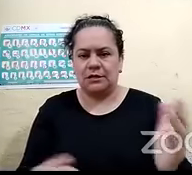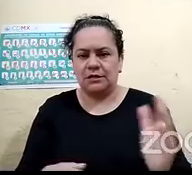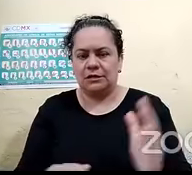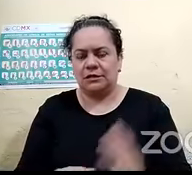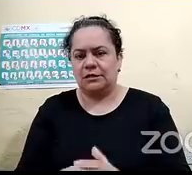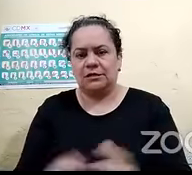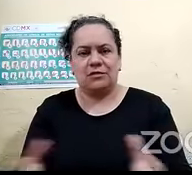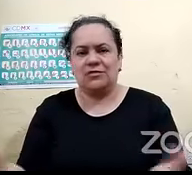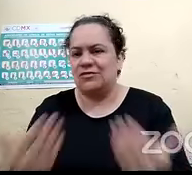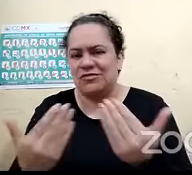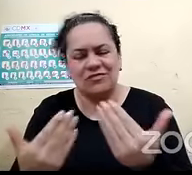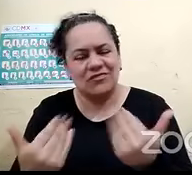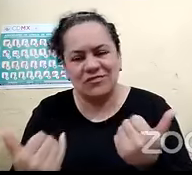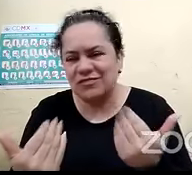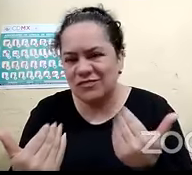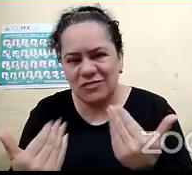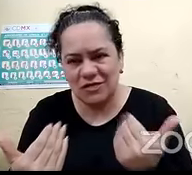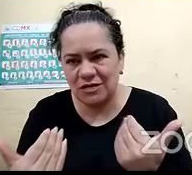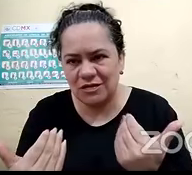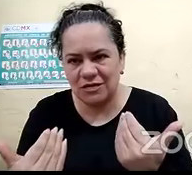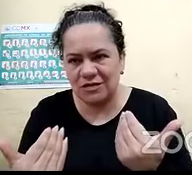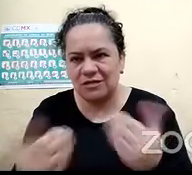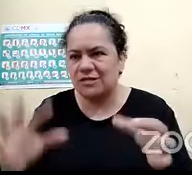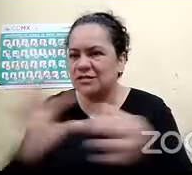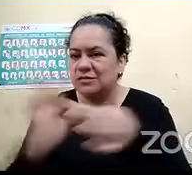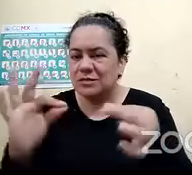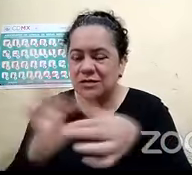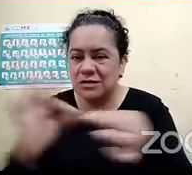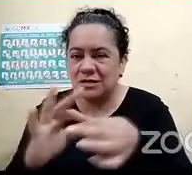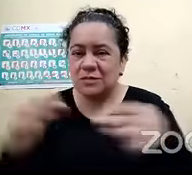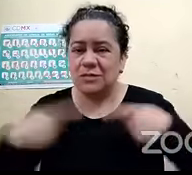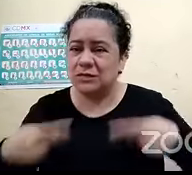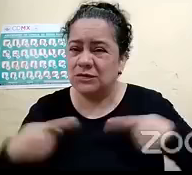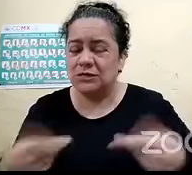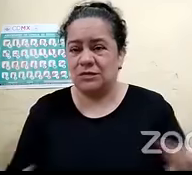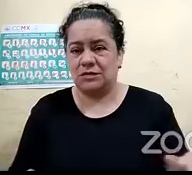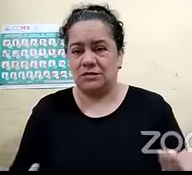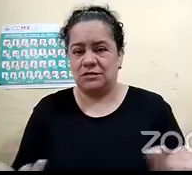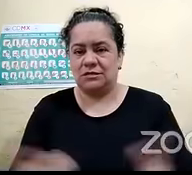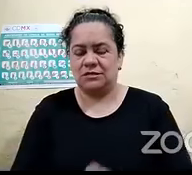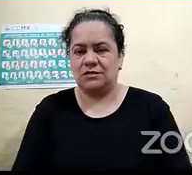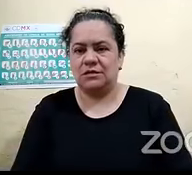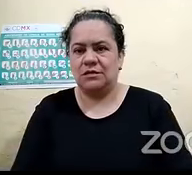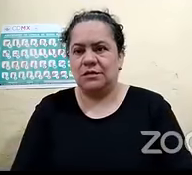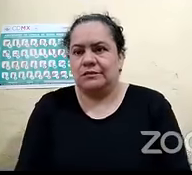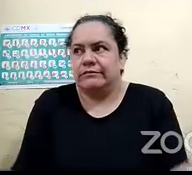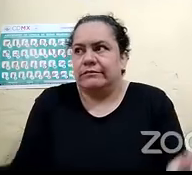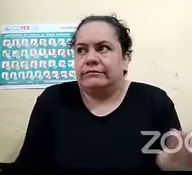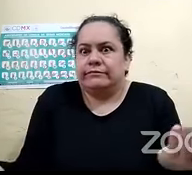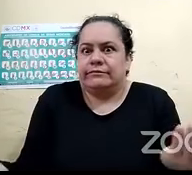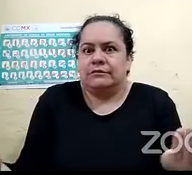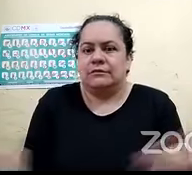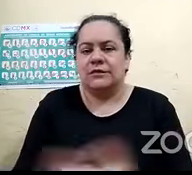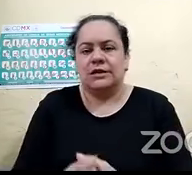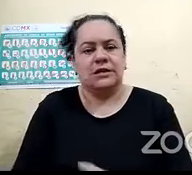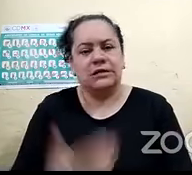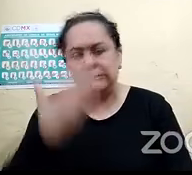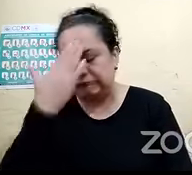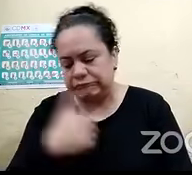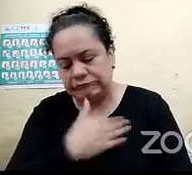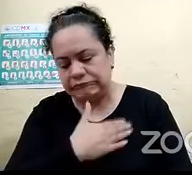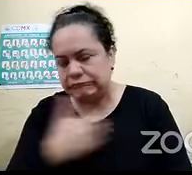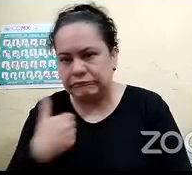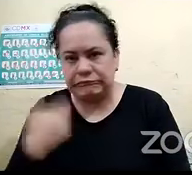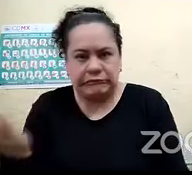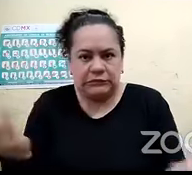utilizarlo en caso de de sismo y nos quedamos ahí en el nombre de Dios porque no hay nada